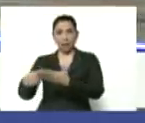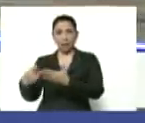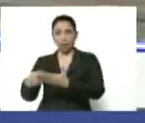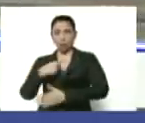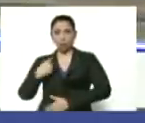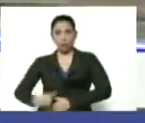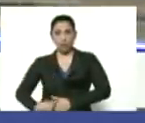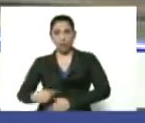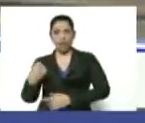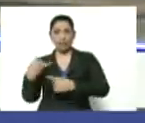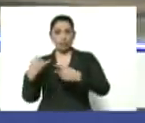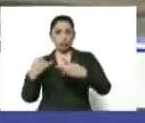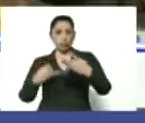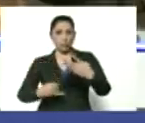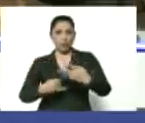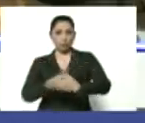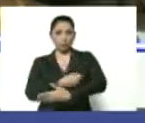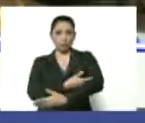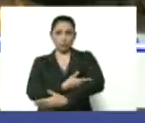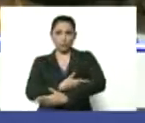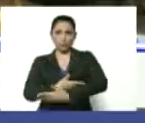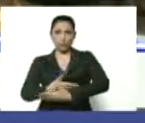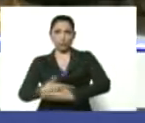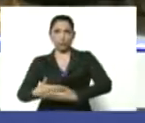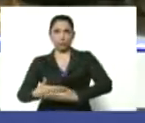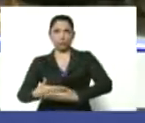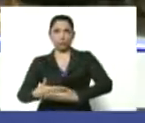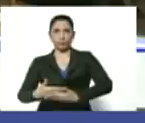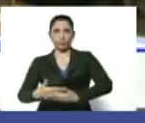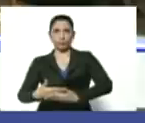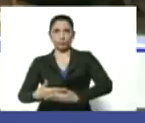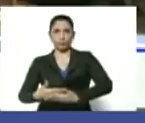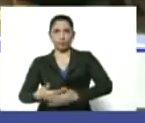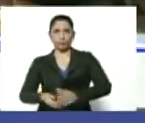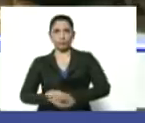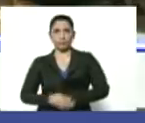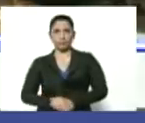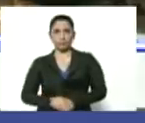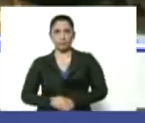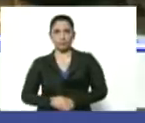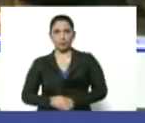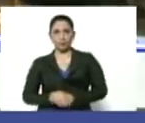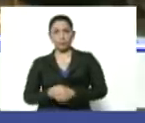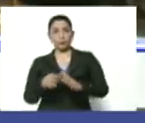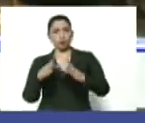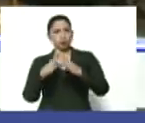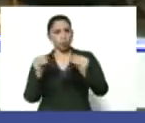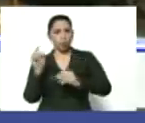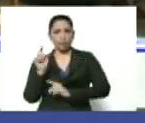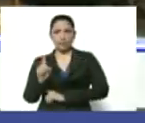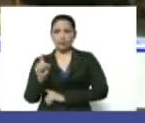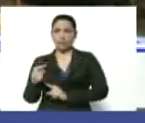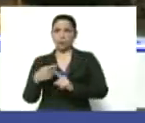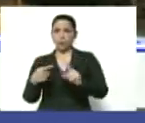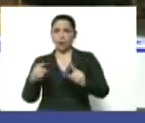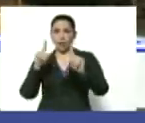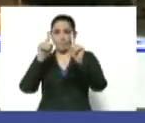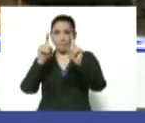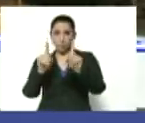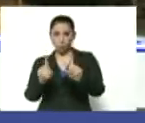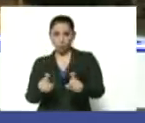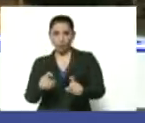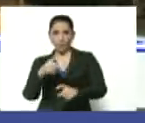Instrumentos de extracción. Y todo lo necesario para las pruebas